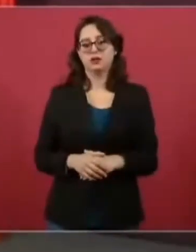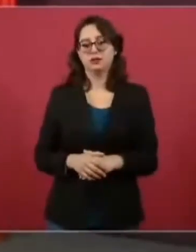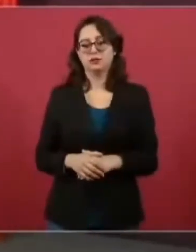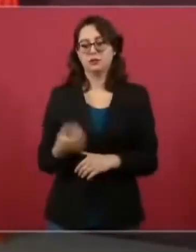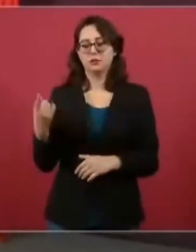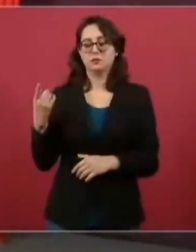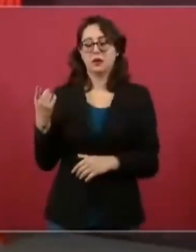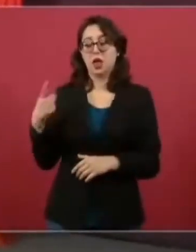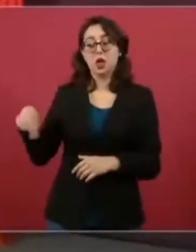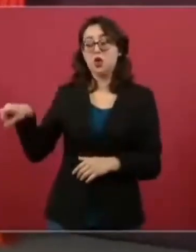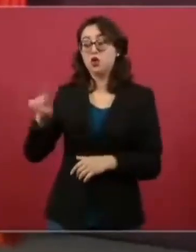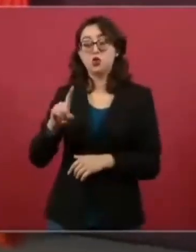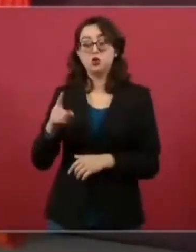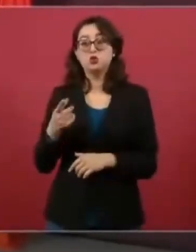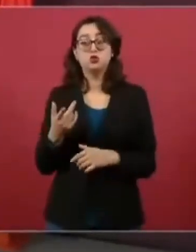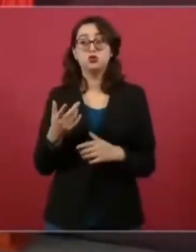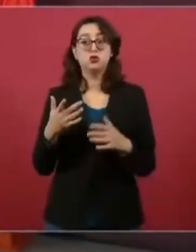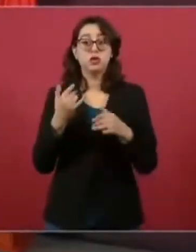yo creo que